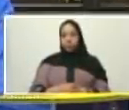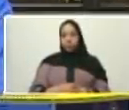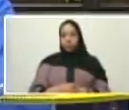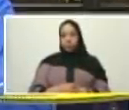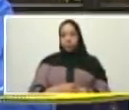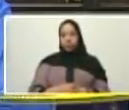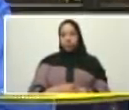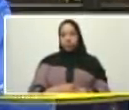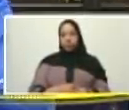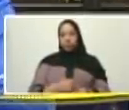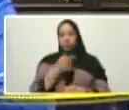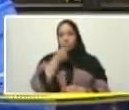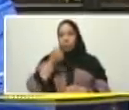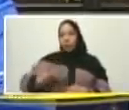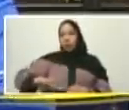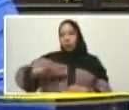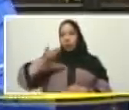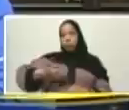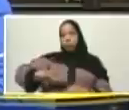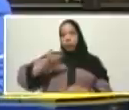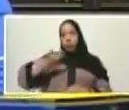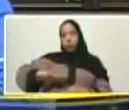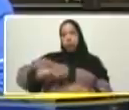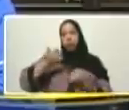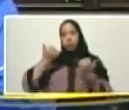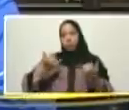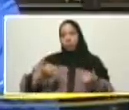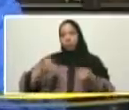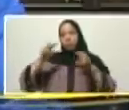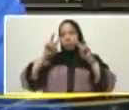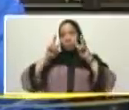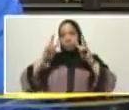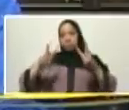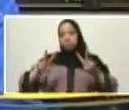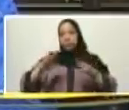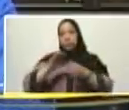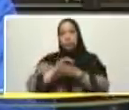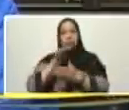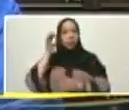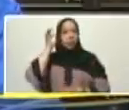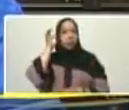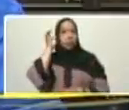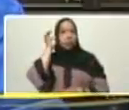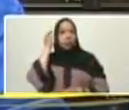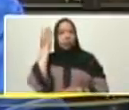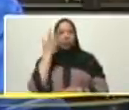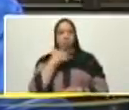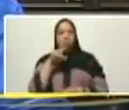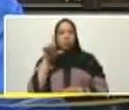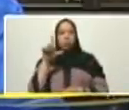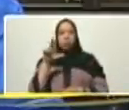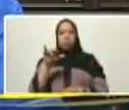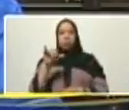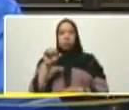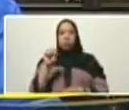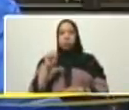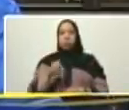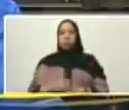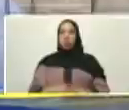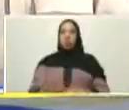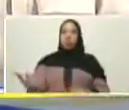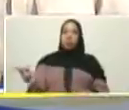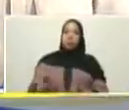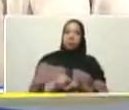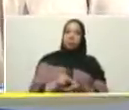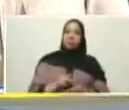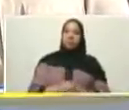me parece importante Luis José Luis José allá viene allá viene